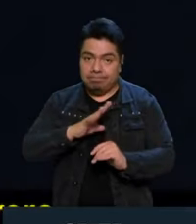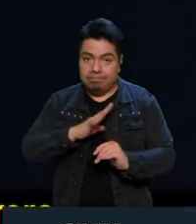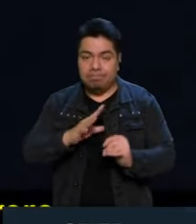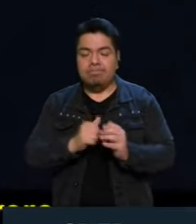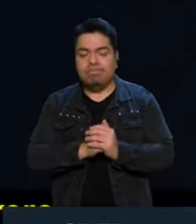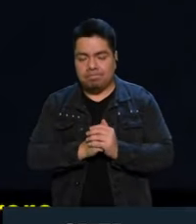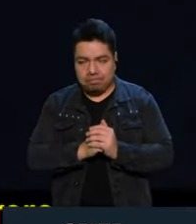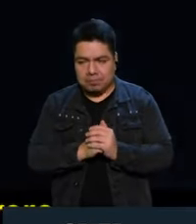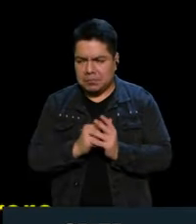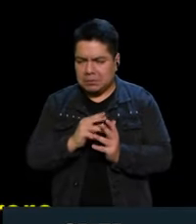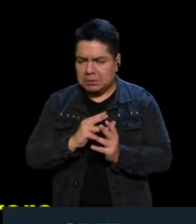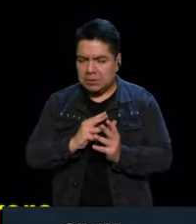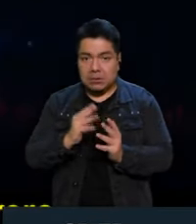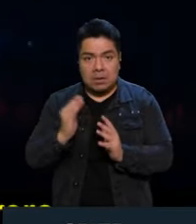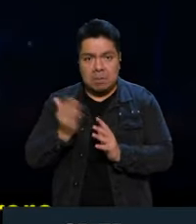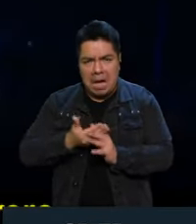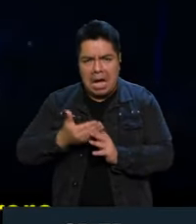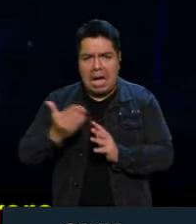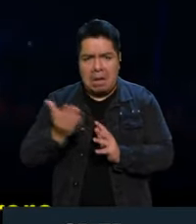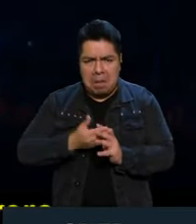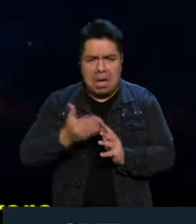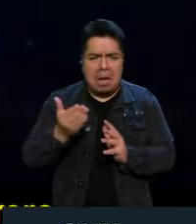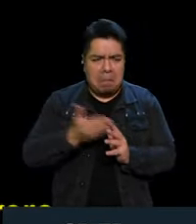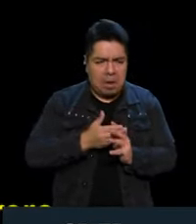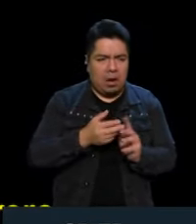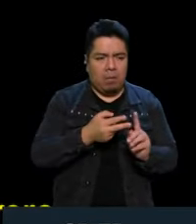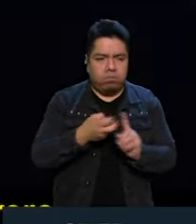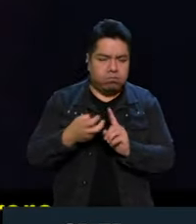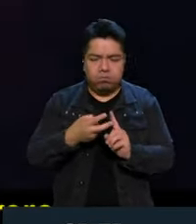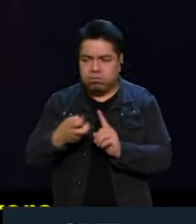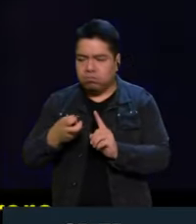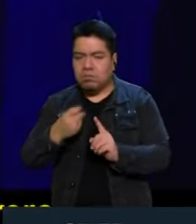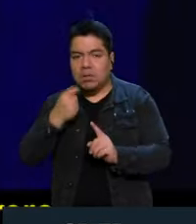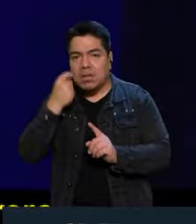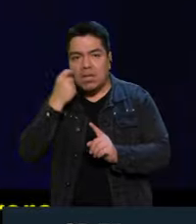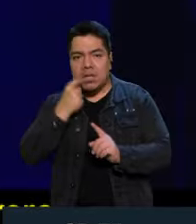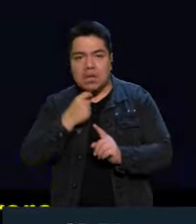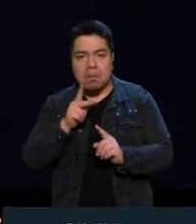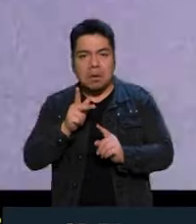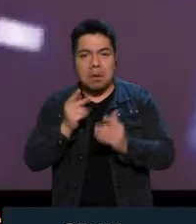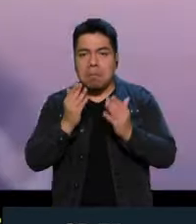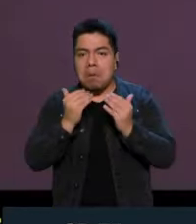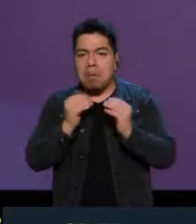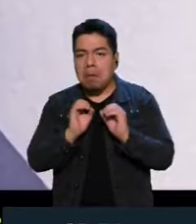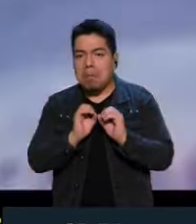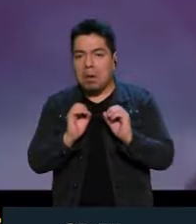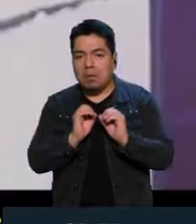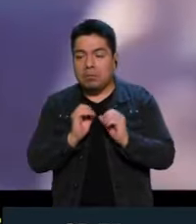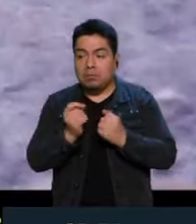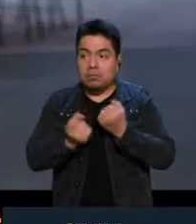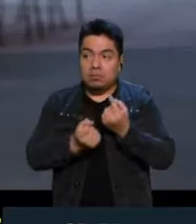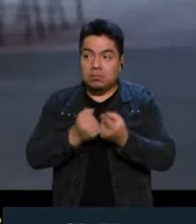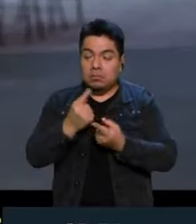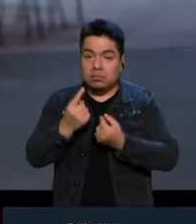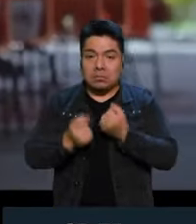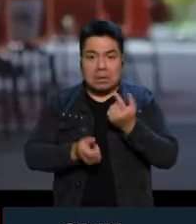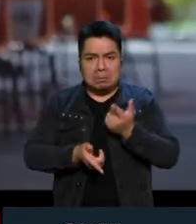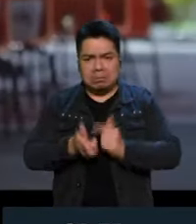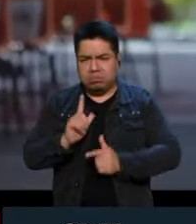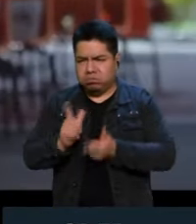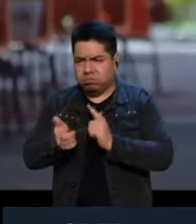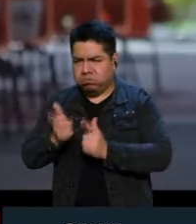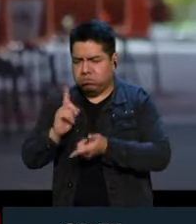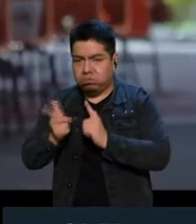Habían habido asesinatos y desapariciones en Guerrero y no había sucedido nada. Y se empezaron a escuchar los primeros disparos,